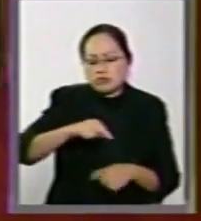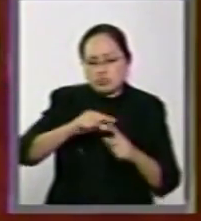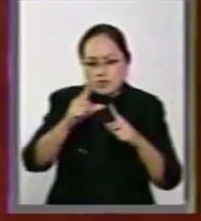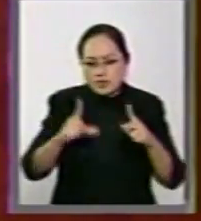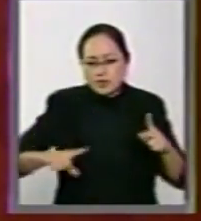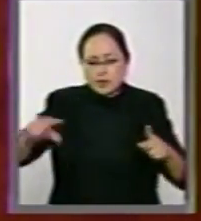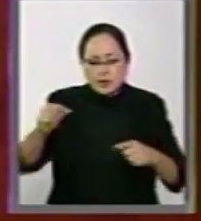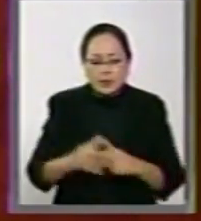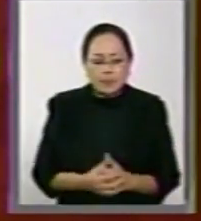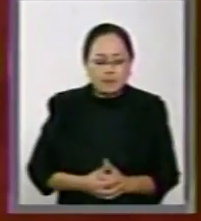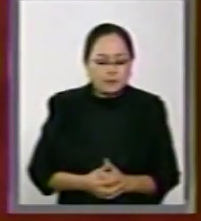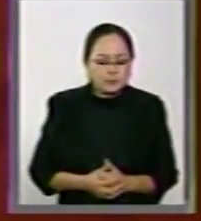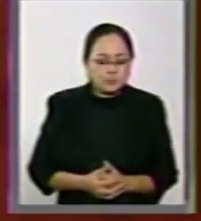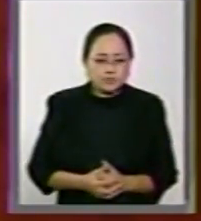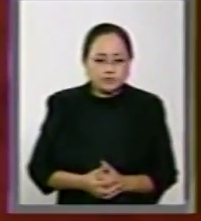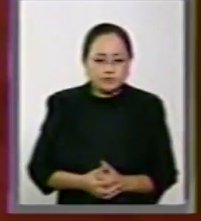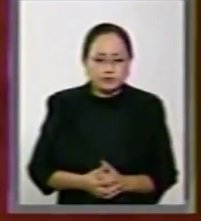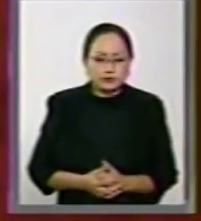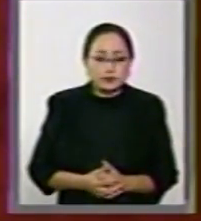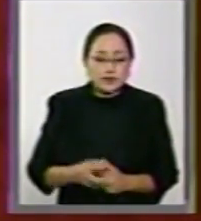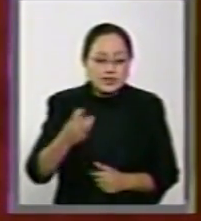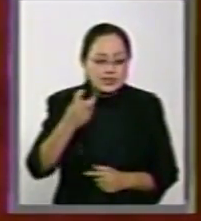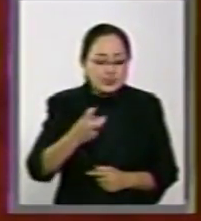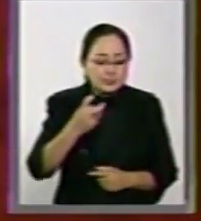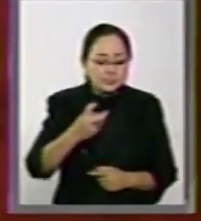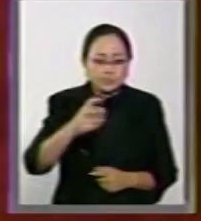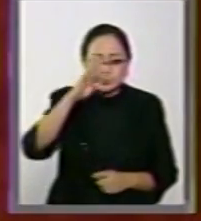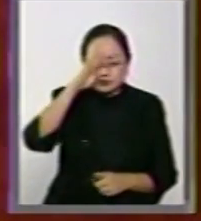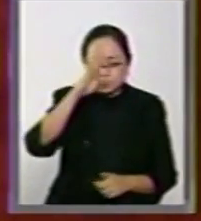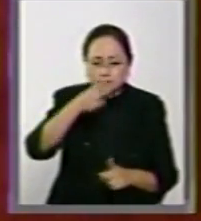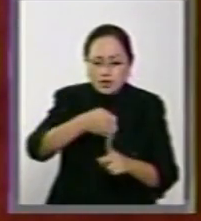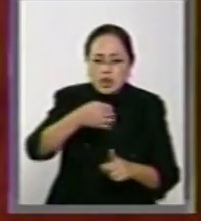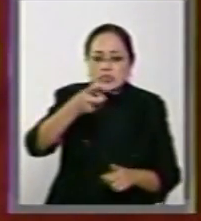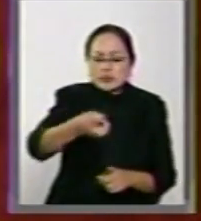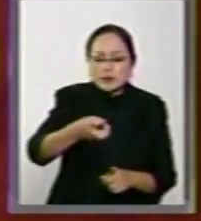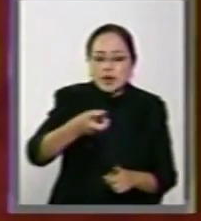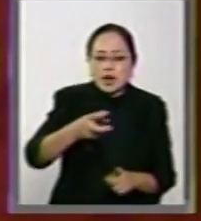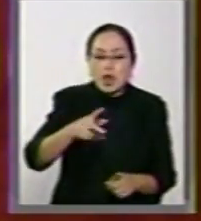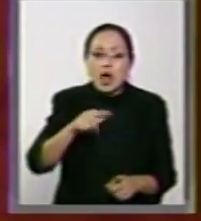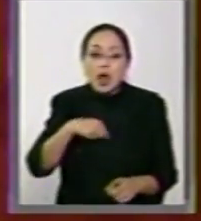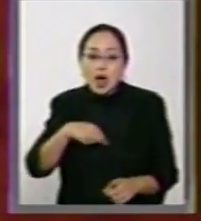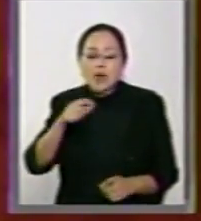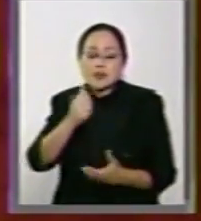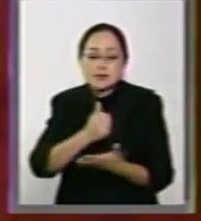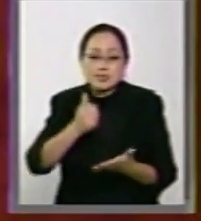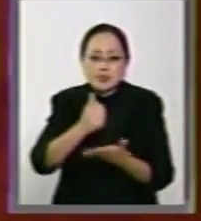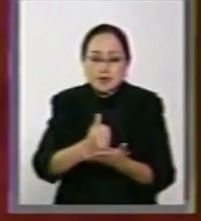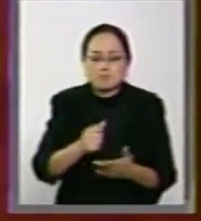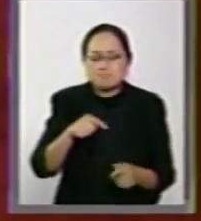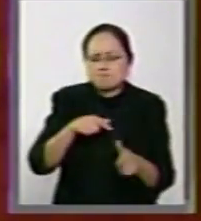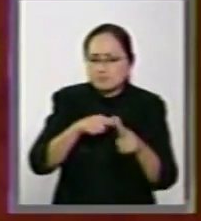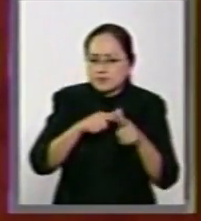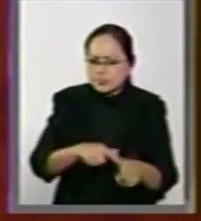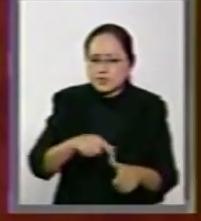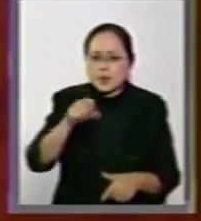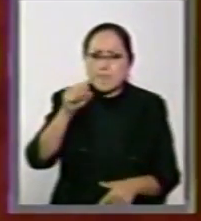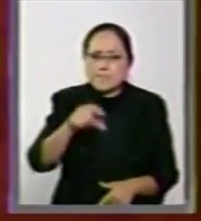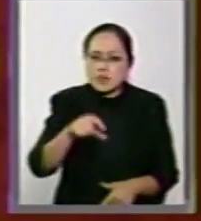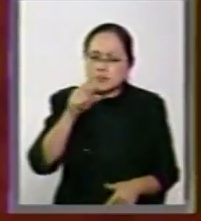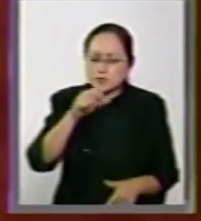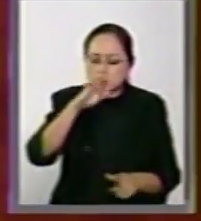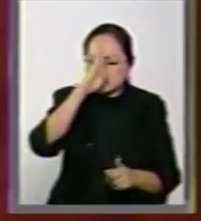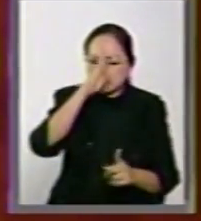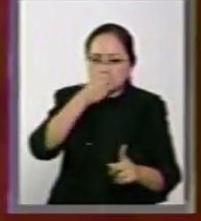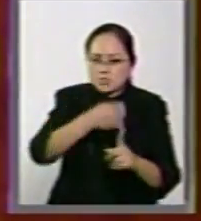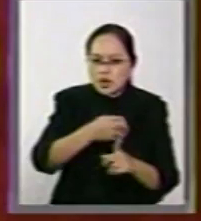Ese es el alcance de esta ciudad. Hoy mismo siguen aquí quienes